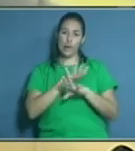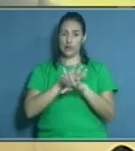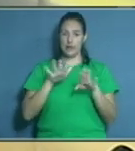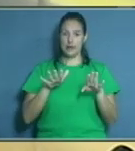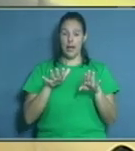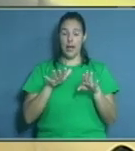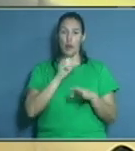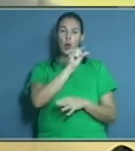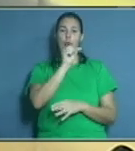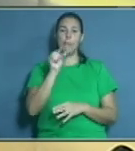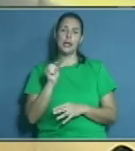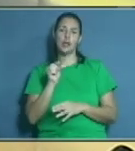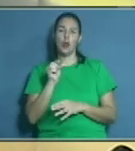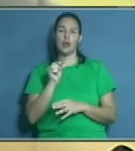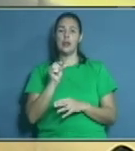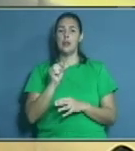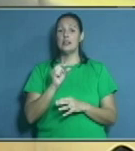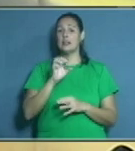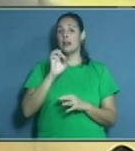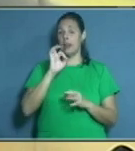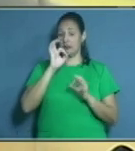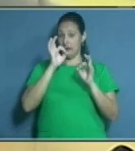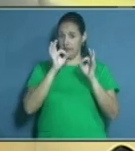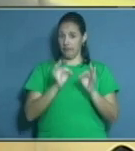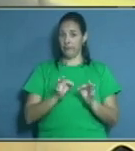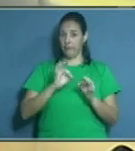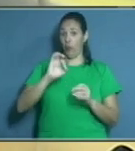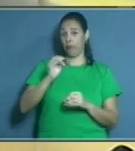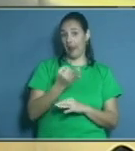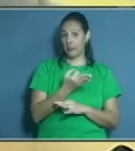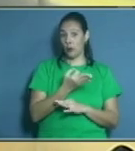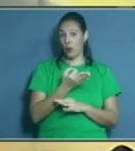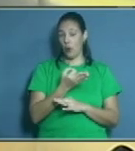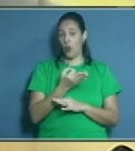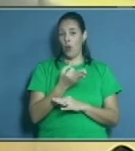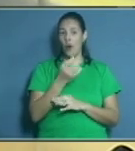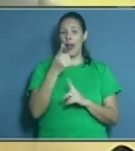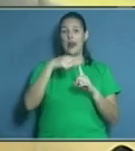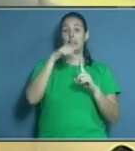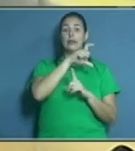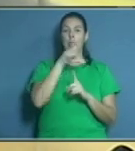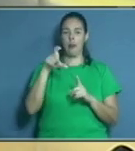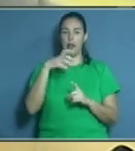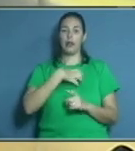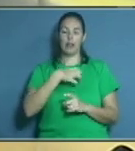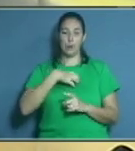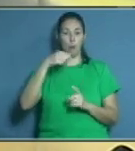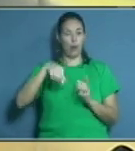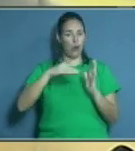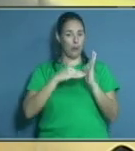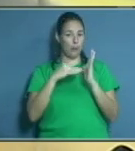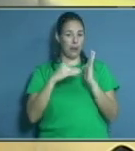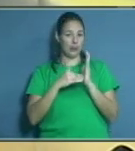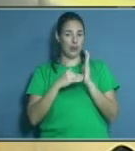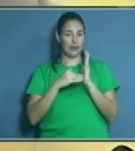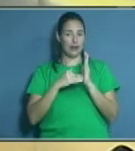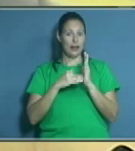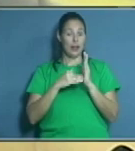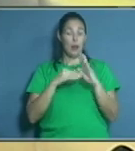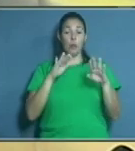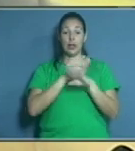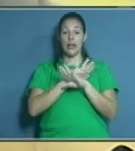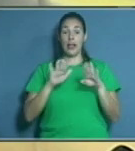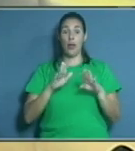es el mito que nos ocupará en esta tarde. Ya me explicaba la doctora antes de comenzar el programa que una vez que se decide